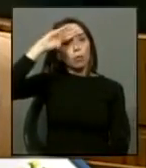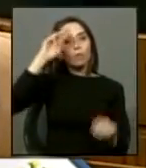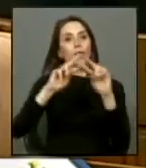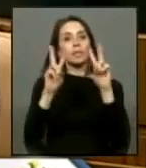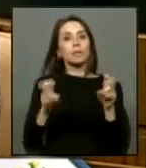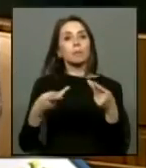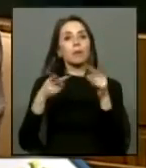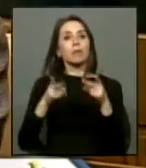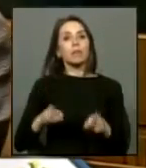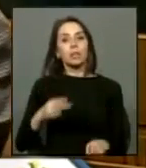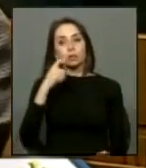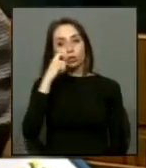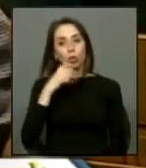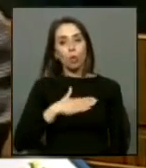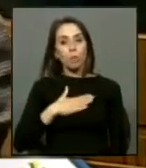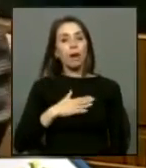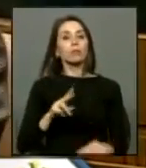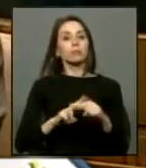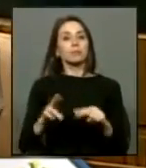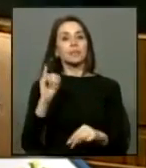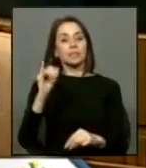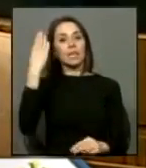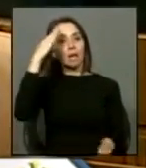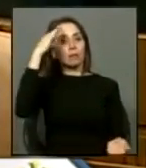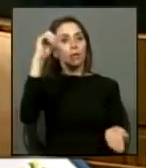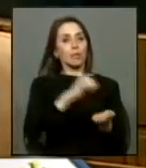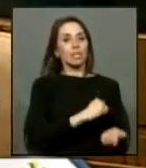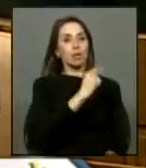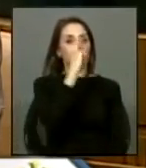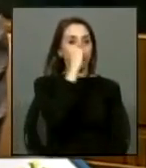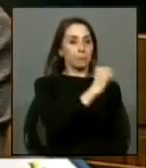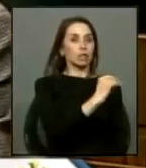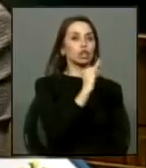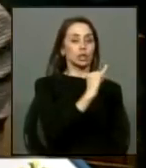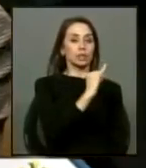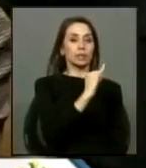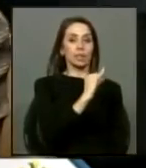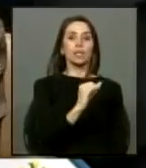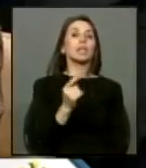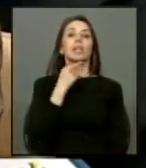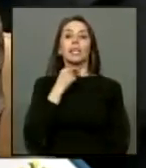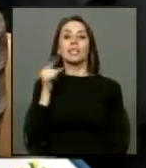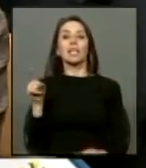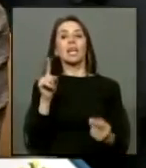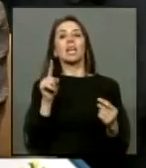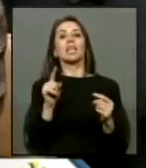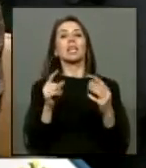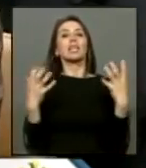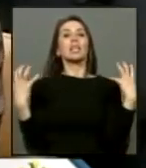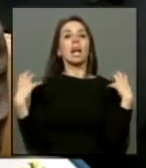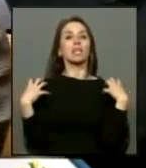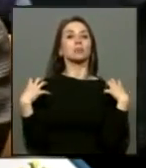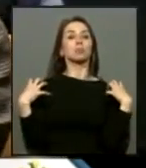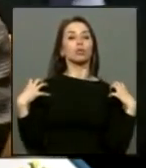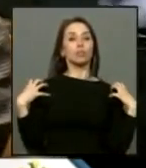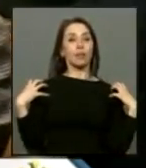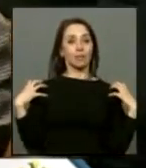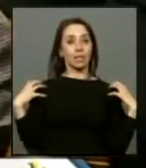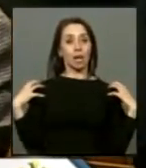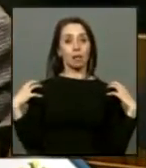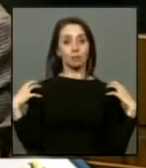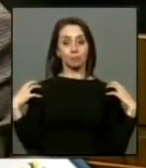de derechos humanos como lo hizo con la dictadura de Pinochet será porque quiere relativizar las responsabilidades